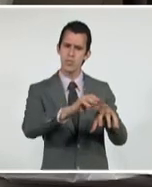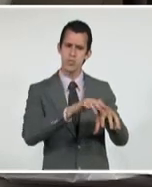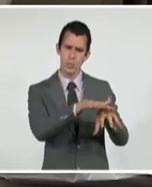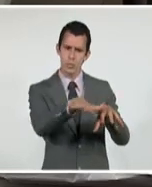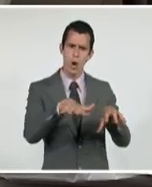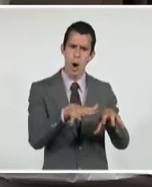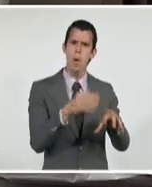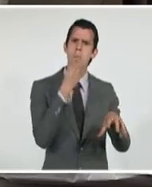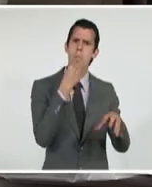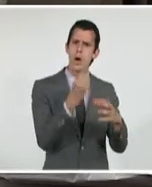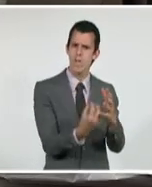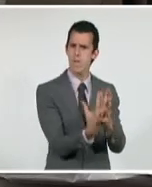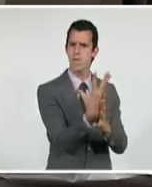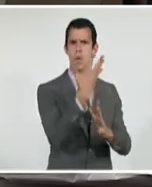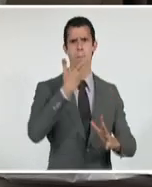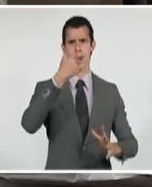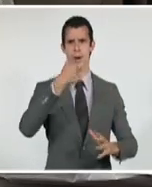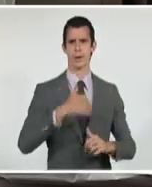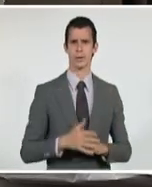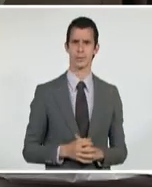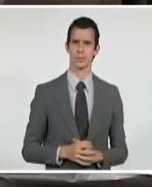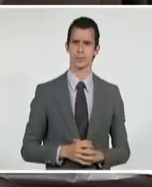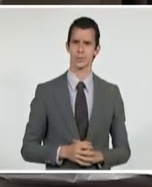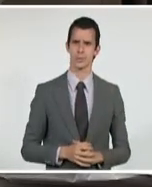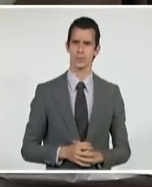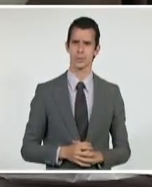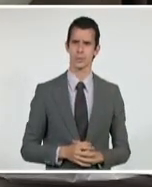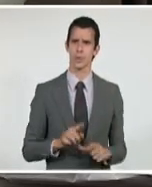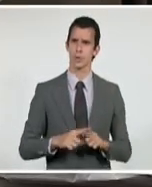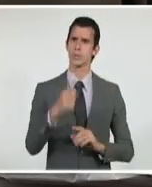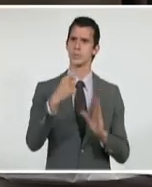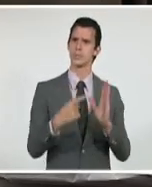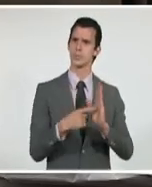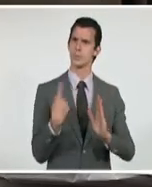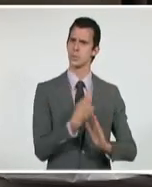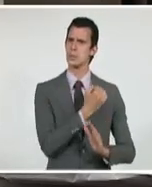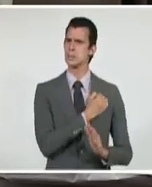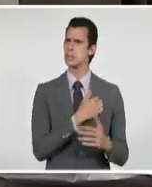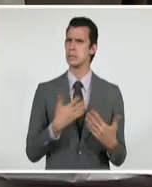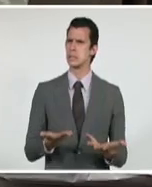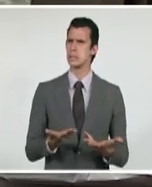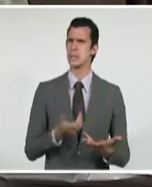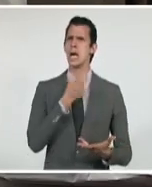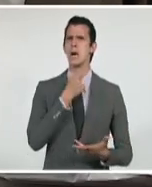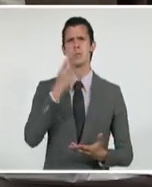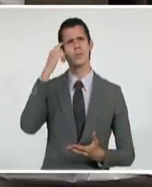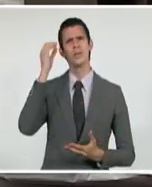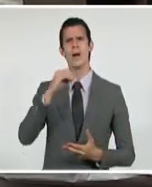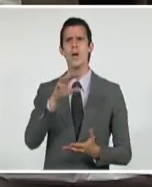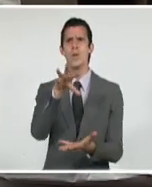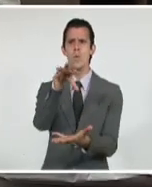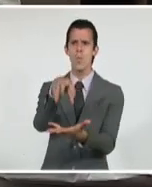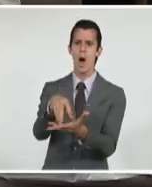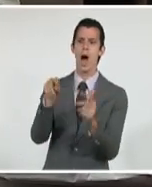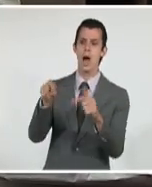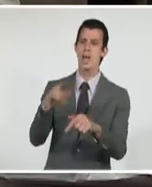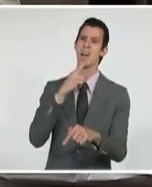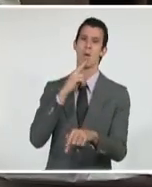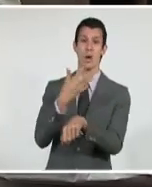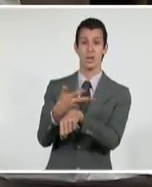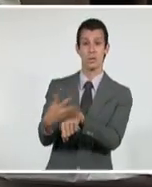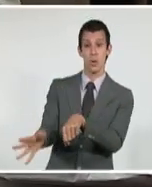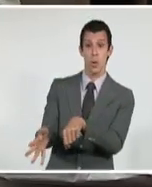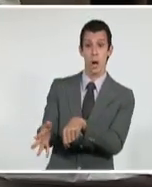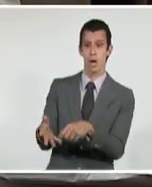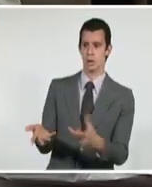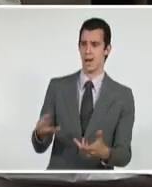principios que estamos trabajando es poder utilizar los lugares donde tenemos agua y no se utiliza eficientemente, de forma